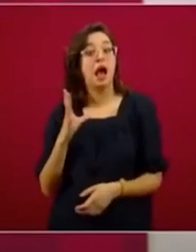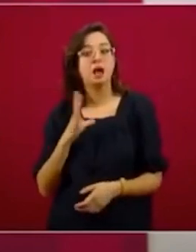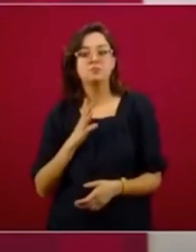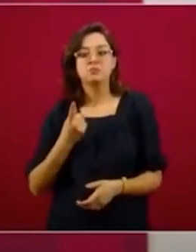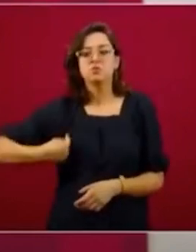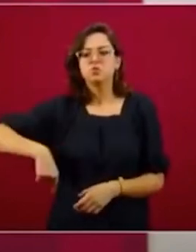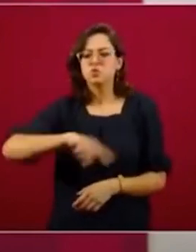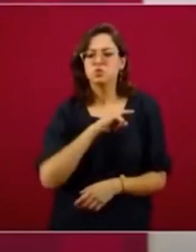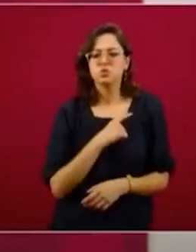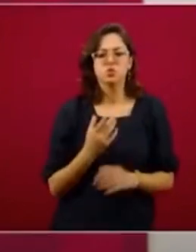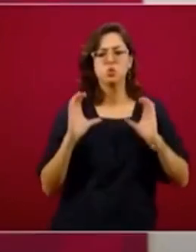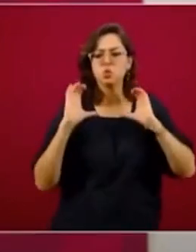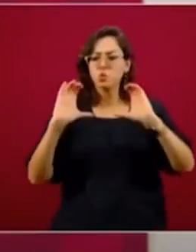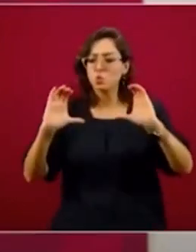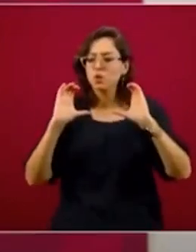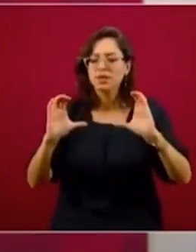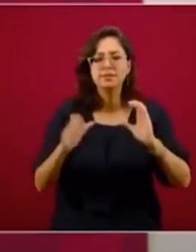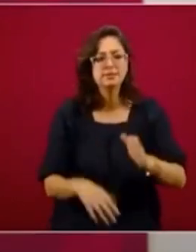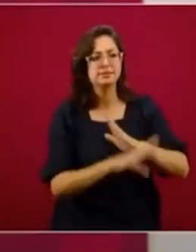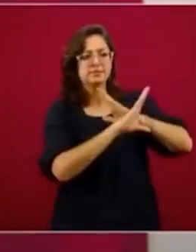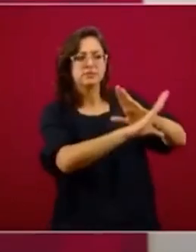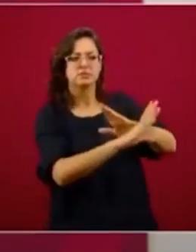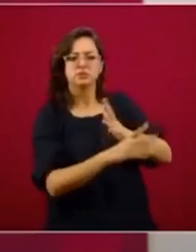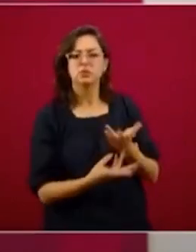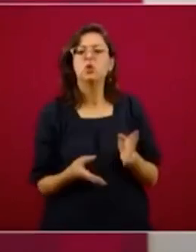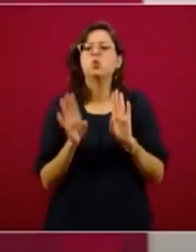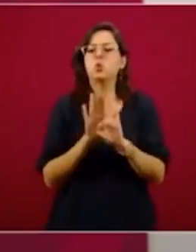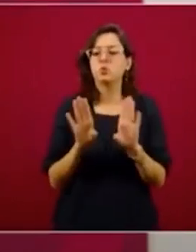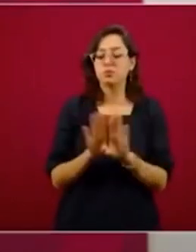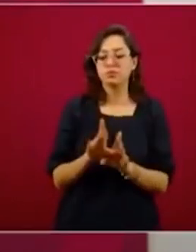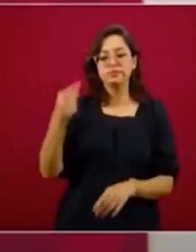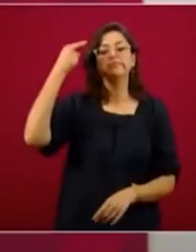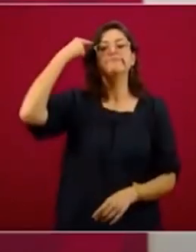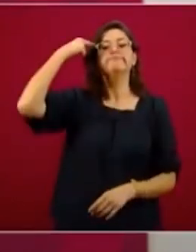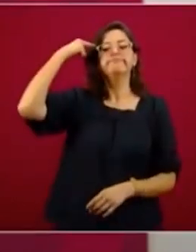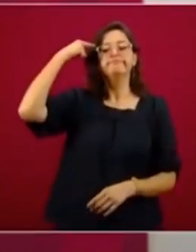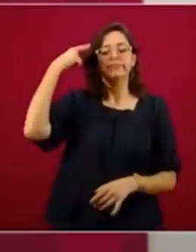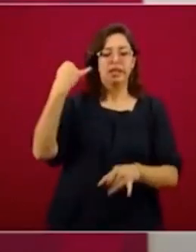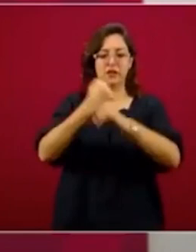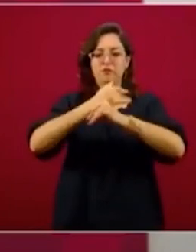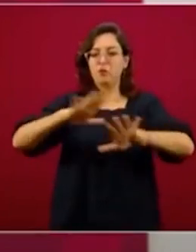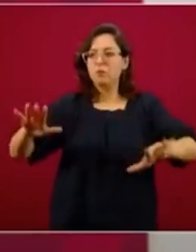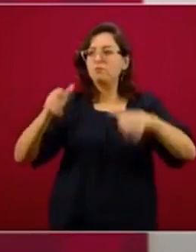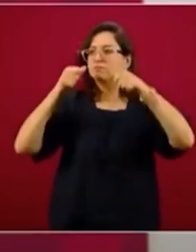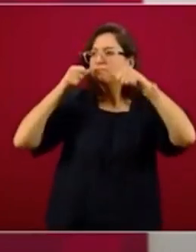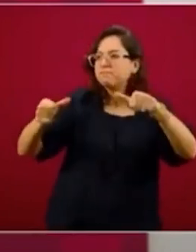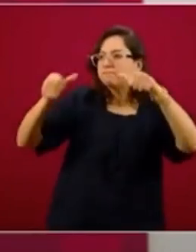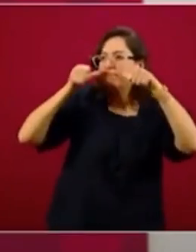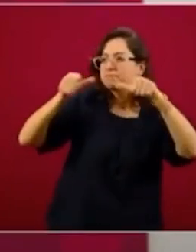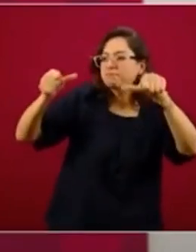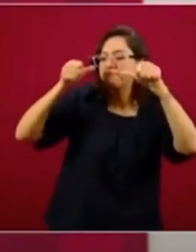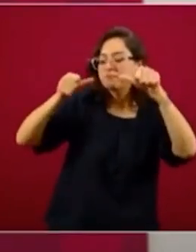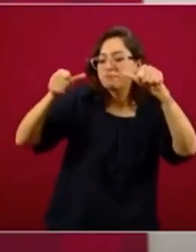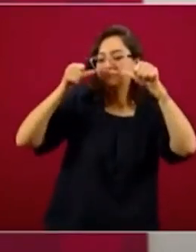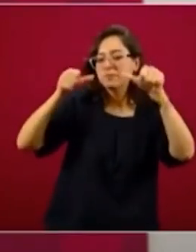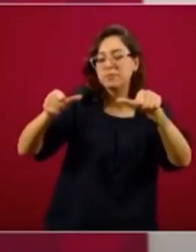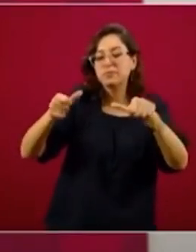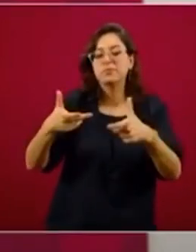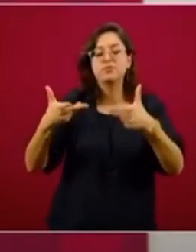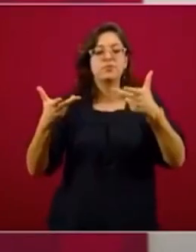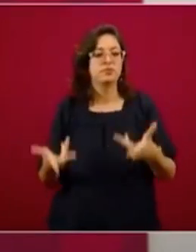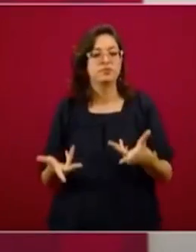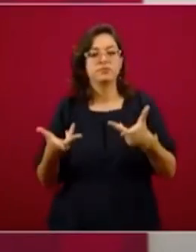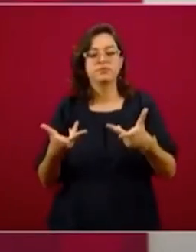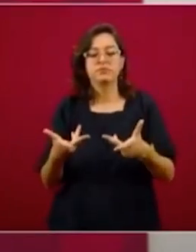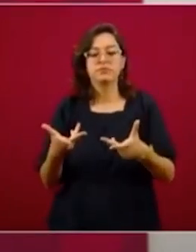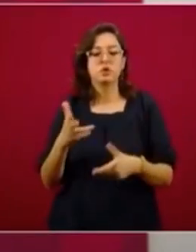protegernos contra esas tentativas es tomar conciencia y tener la información todo el tiempo respecto a que nunca